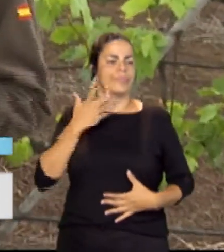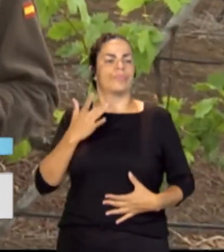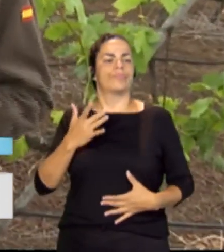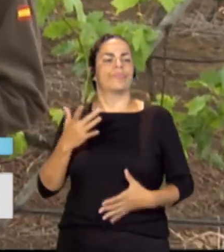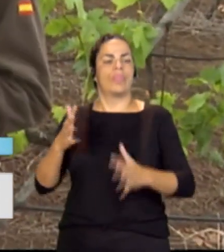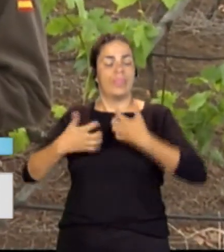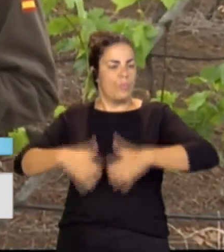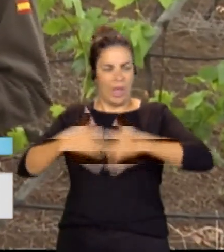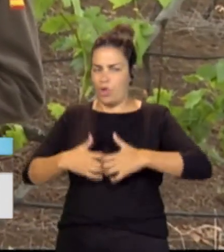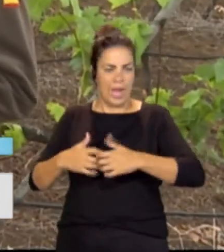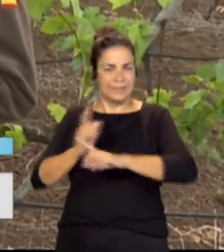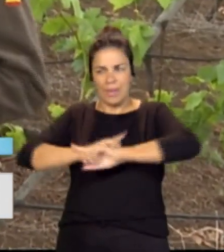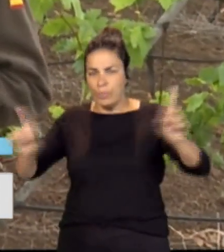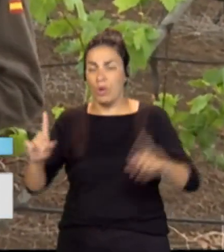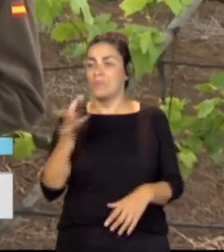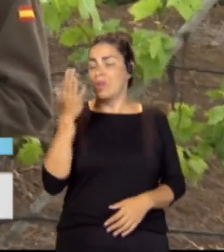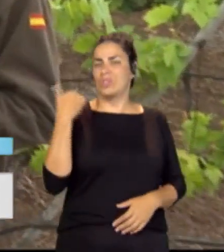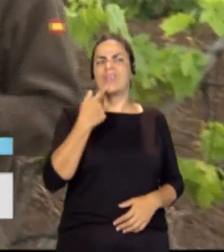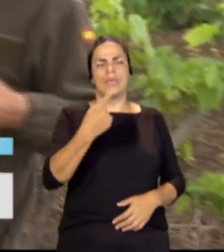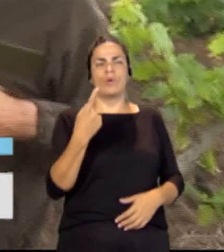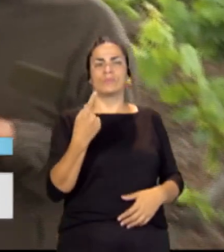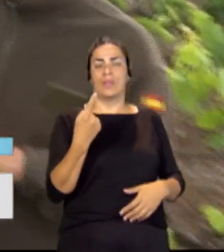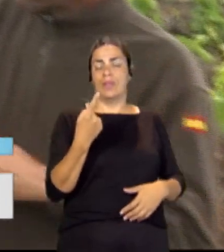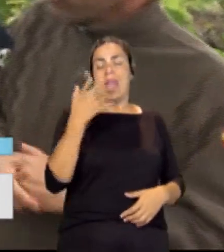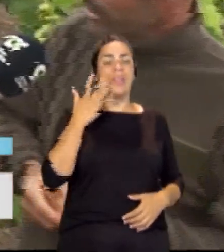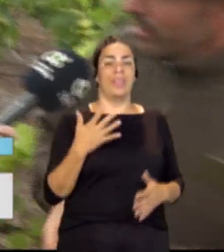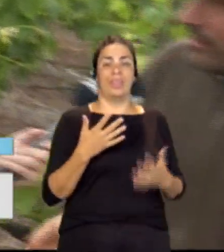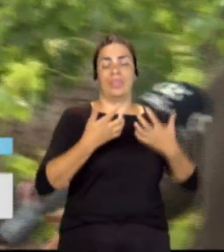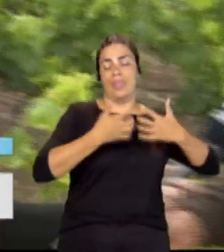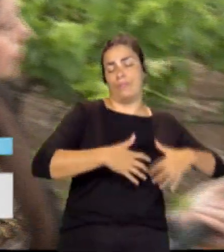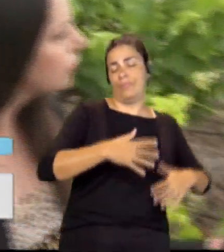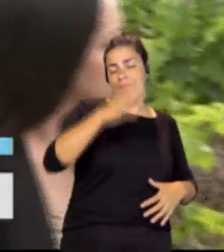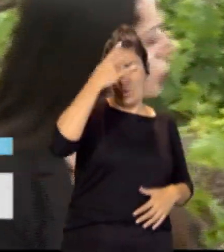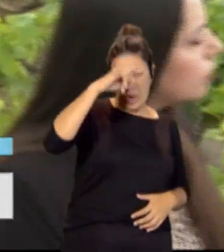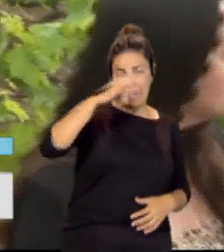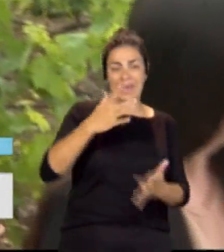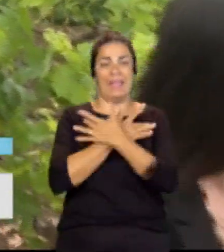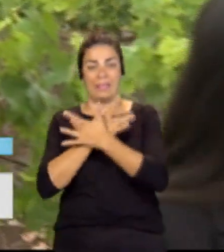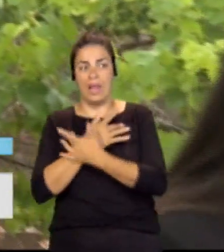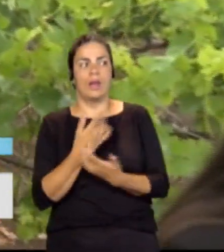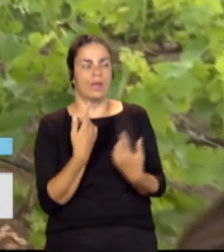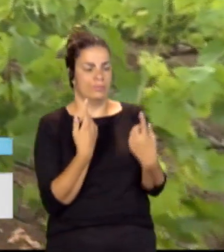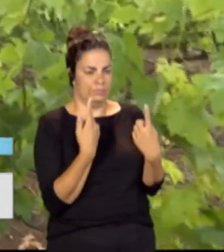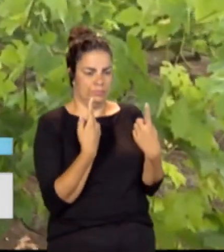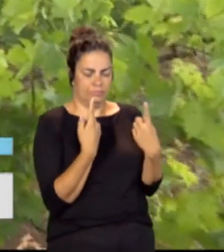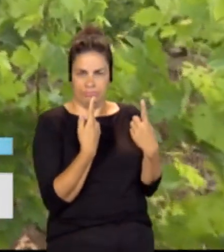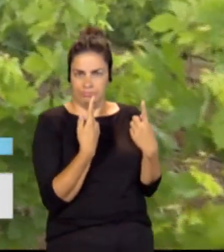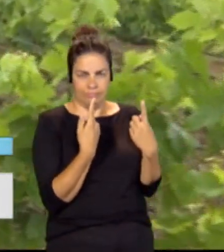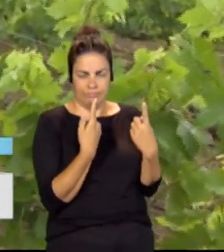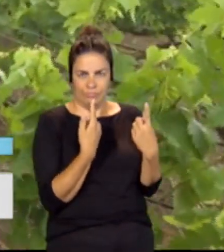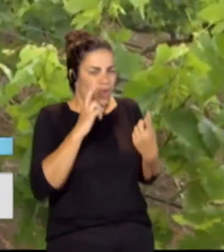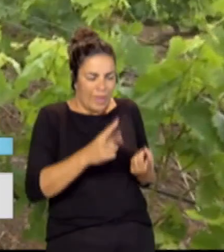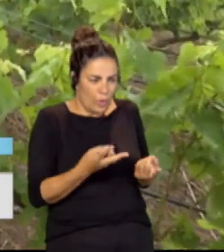necesita una depuradora como la del Valle de Huimar y Candelaria, que vaya para los agricultores. O sea, no hemos visto la voluntad política